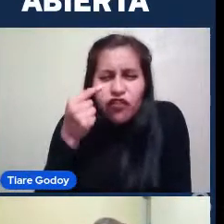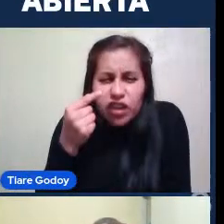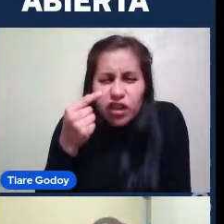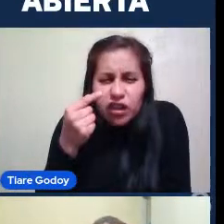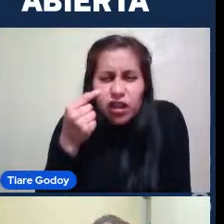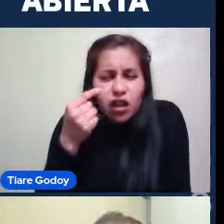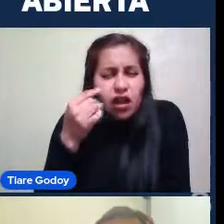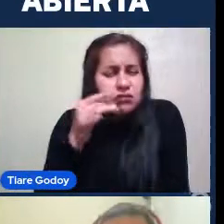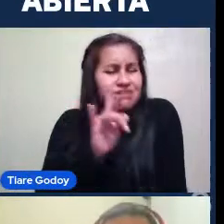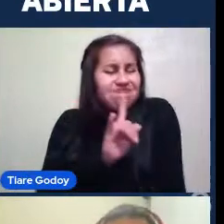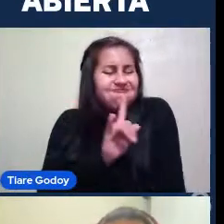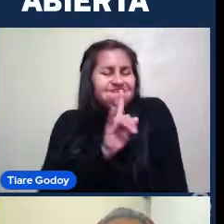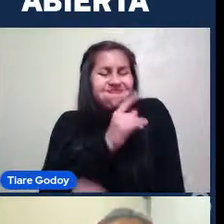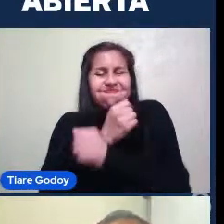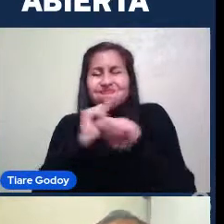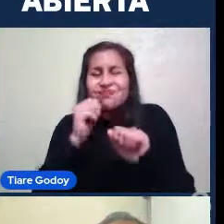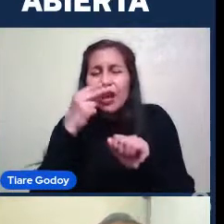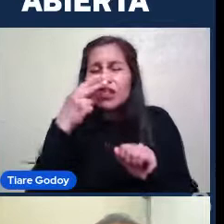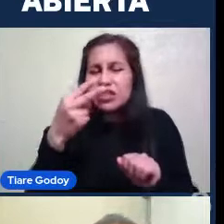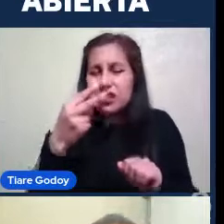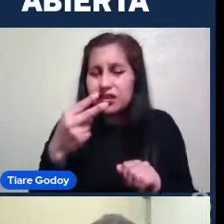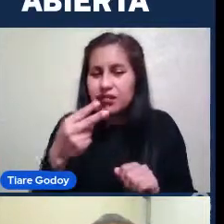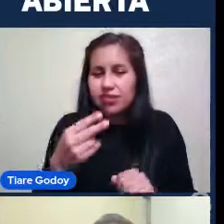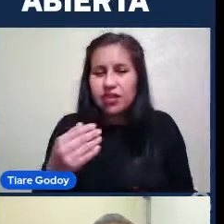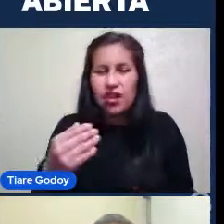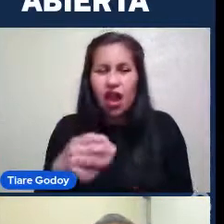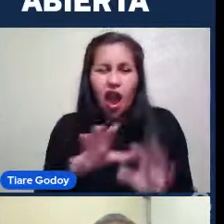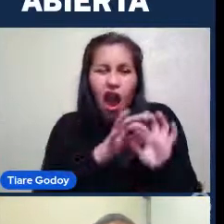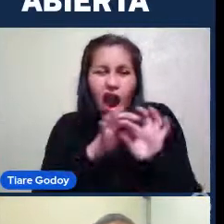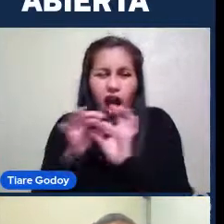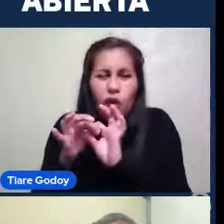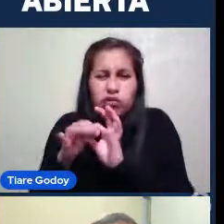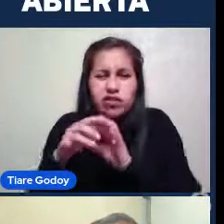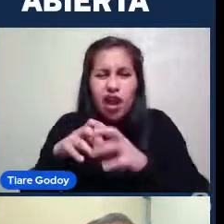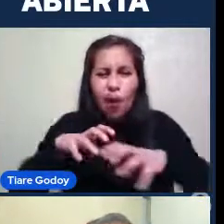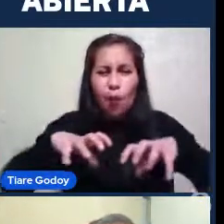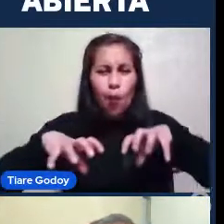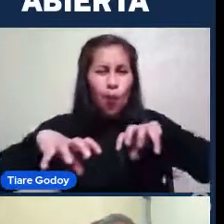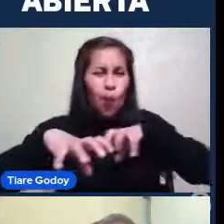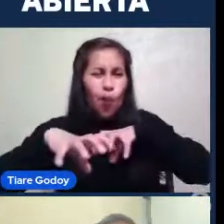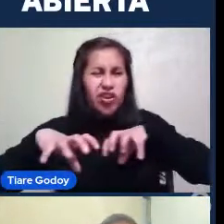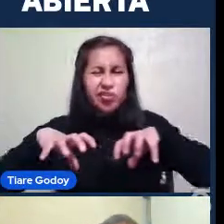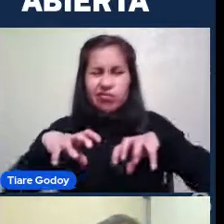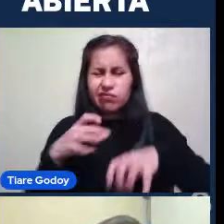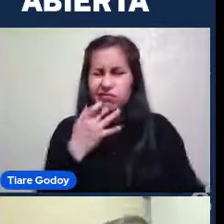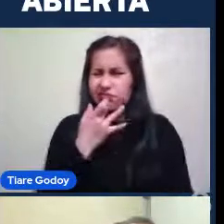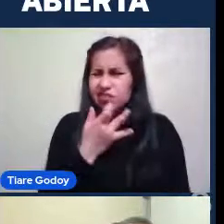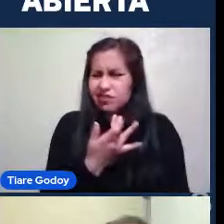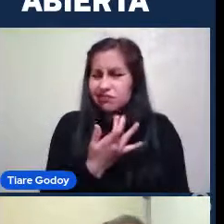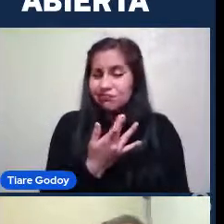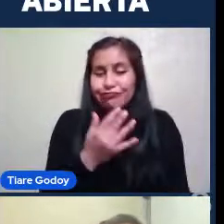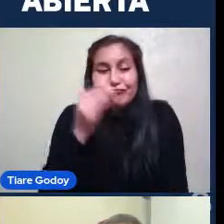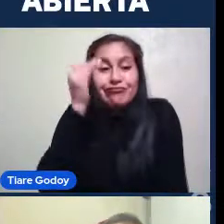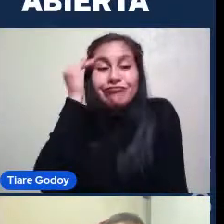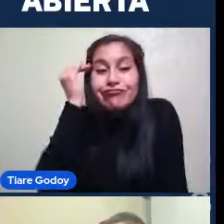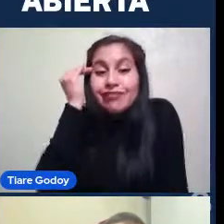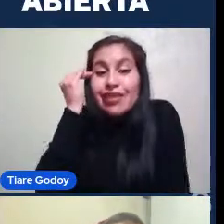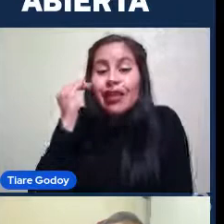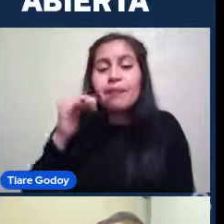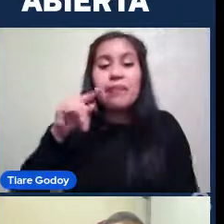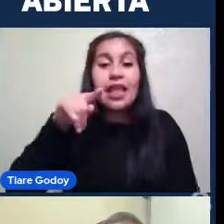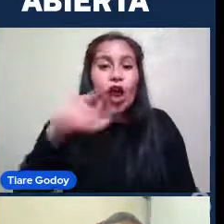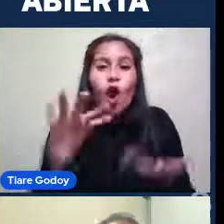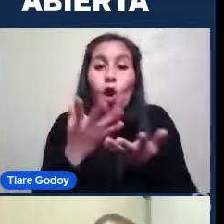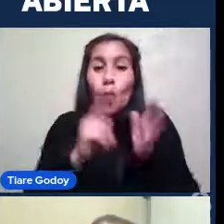La causa De este movimiento Entonces Es como si Estos bailarines Estuvieran bailando Con estrellas En la mano